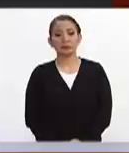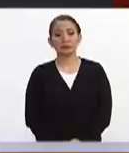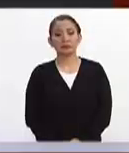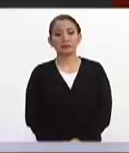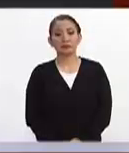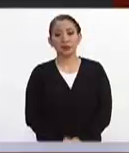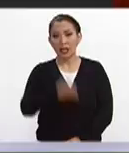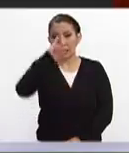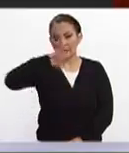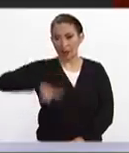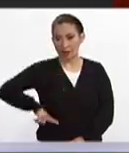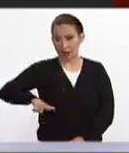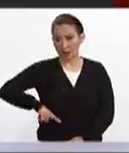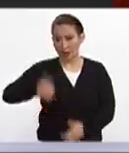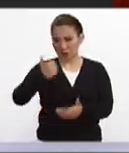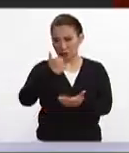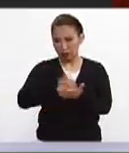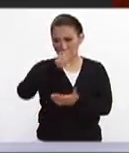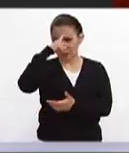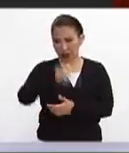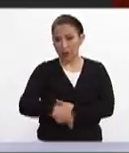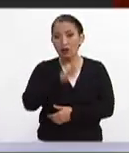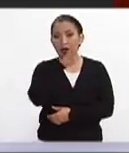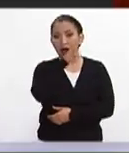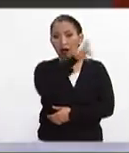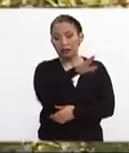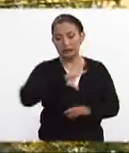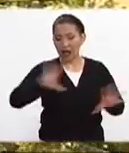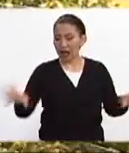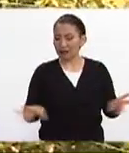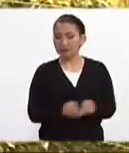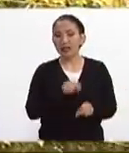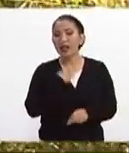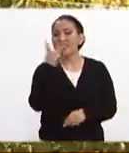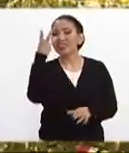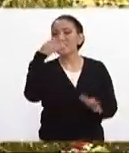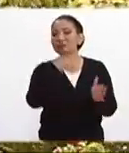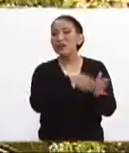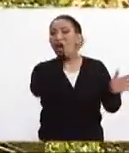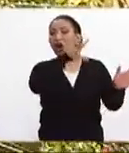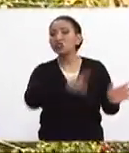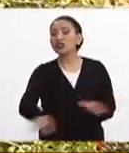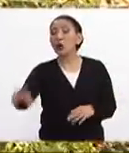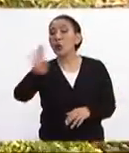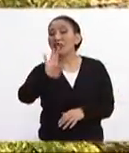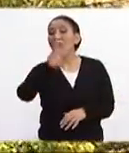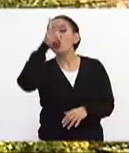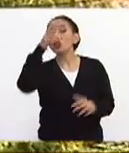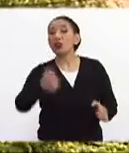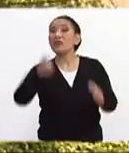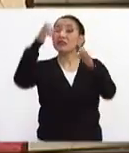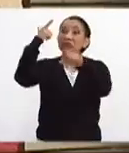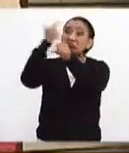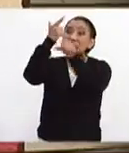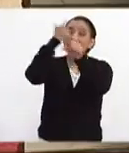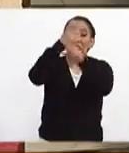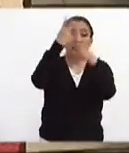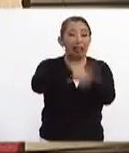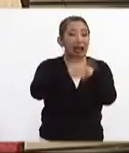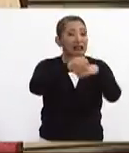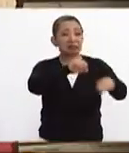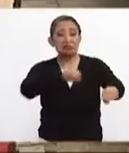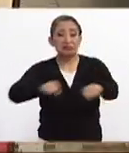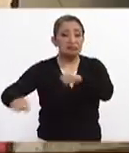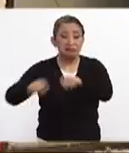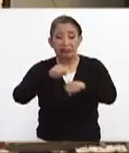El jefe de gobierno de la Ciudad de México reportó que suman ya 3.848 edificios dañados por el terremoto.